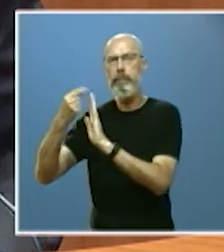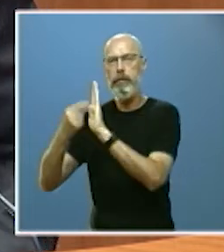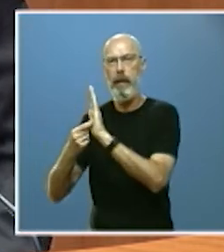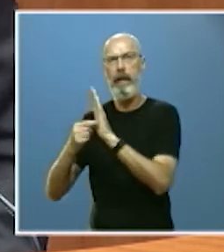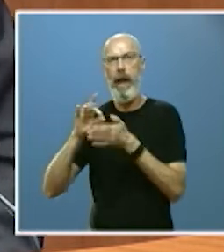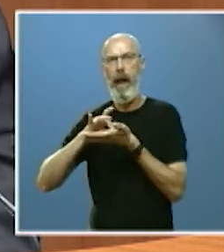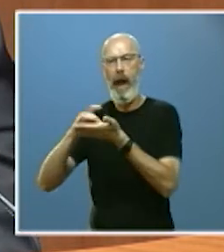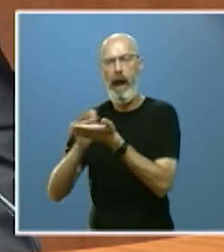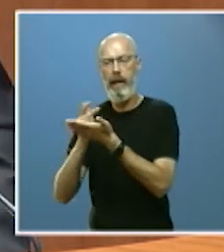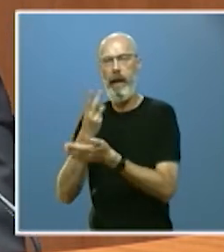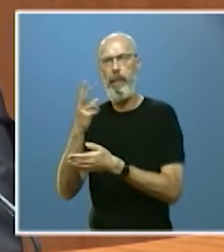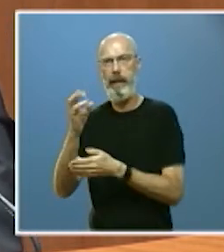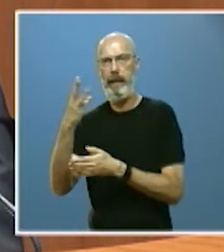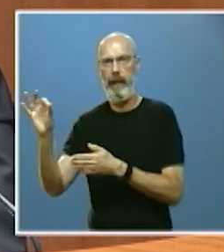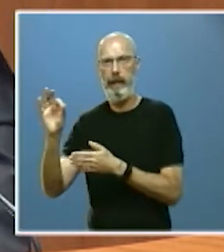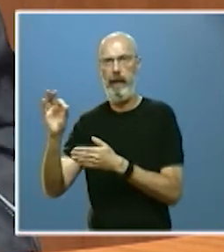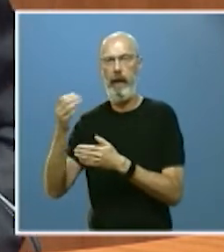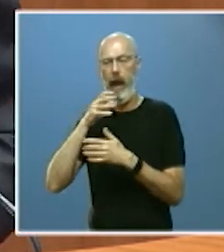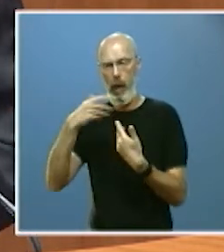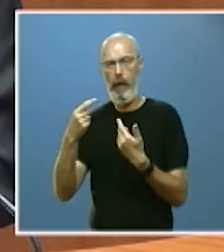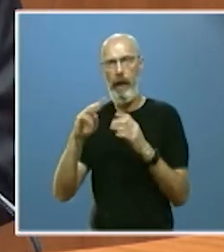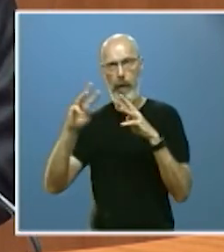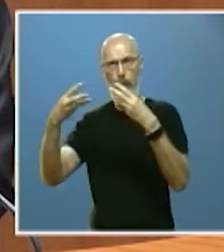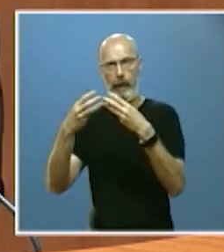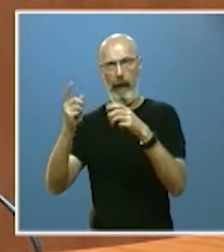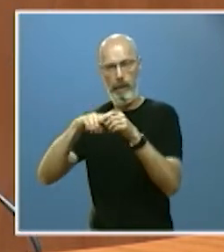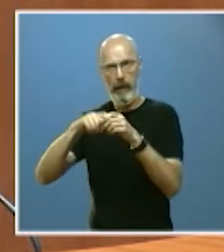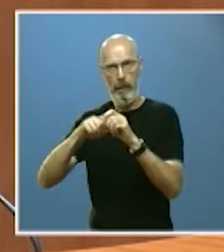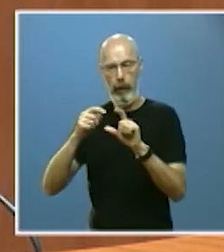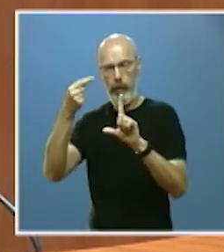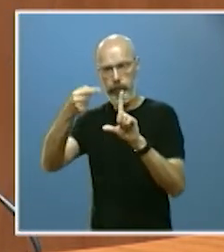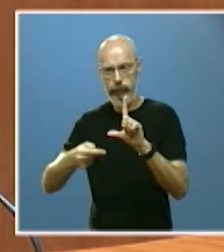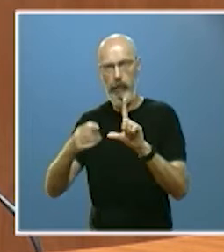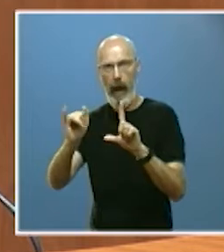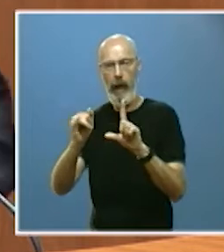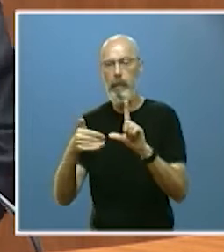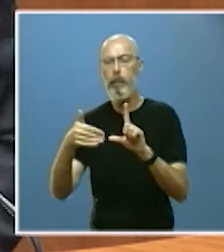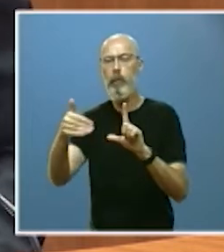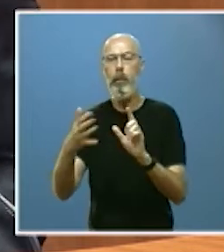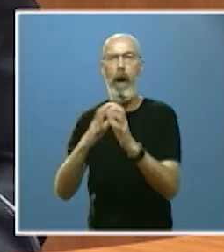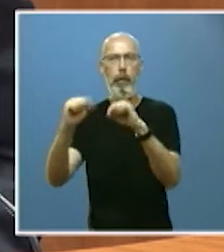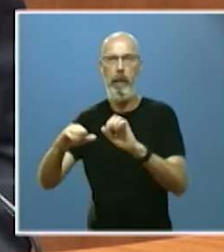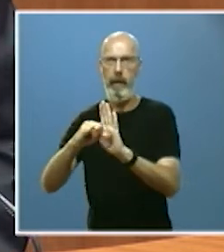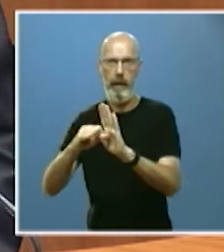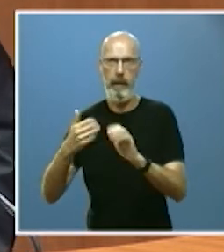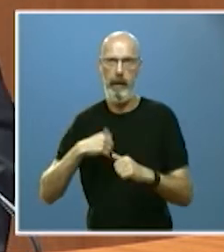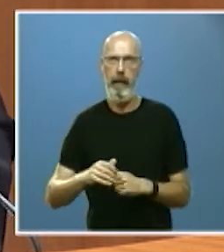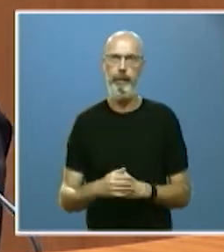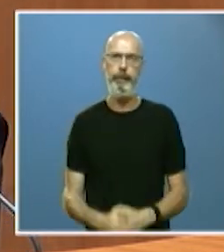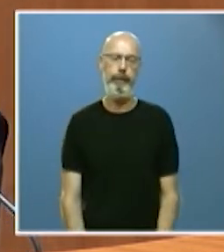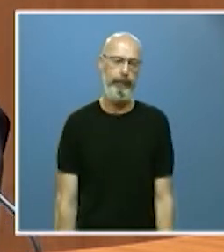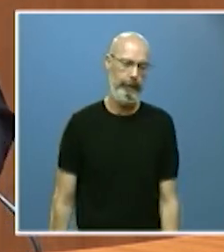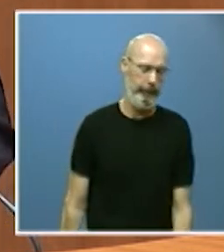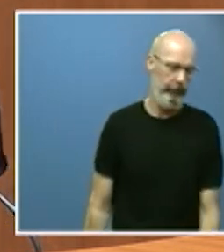que están hoy en el portal de participación y serán aprobadas en breve finalmente estamos a punto de